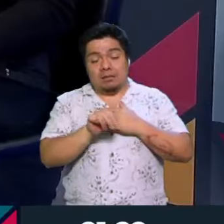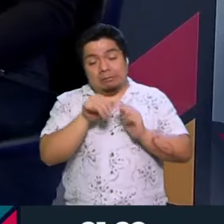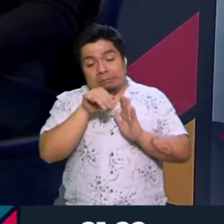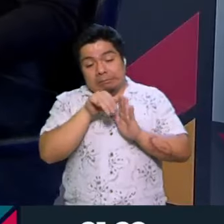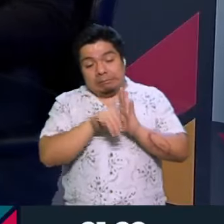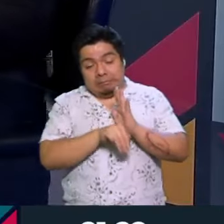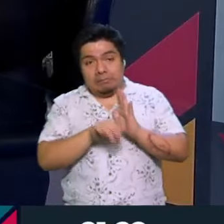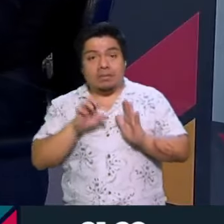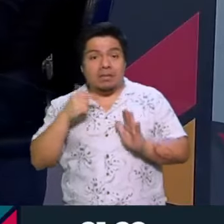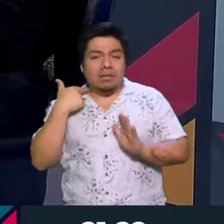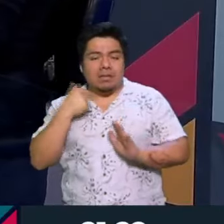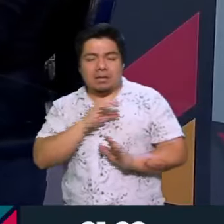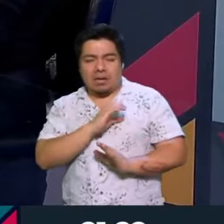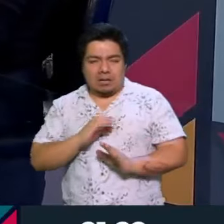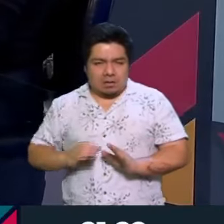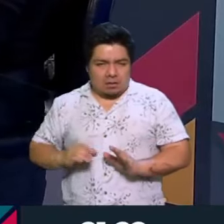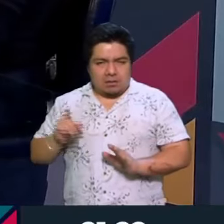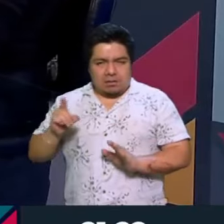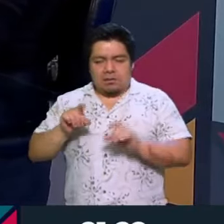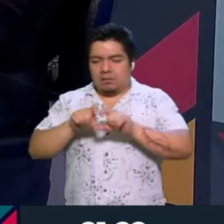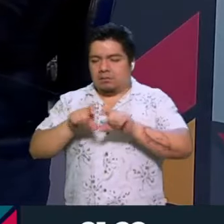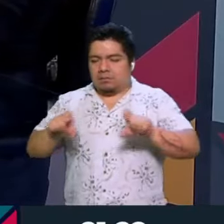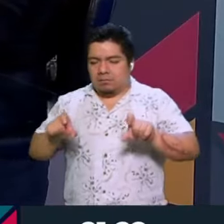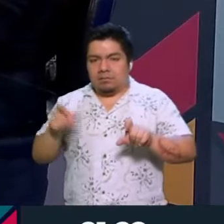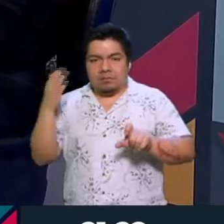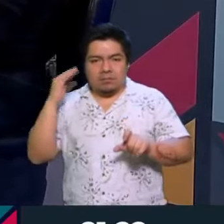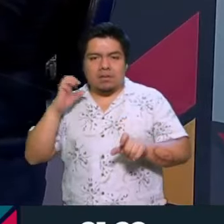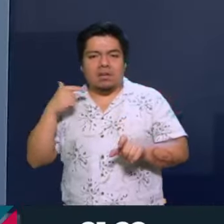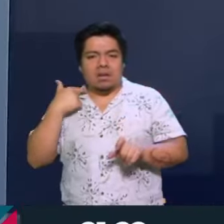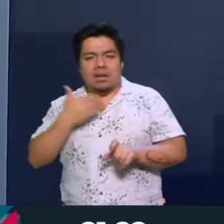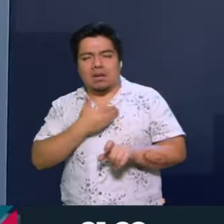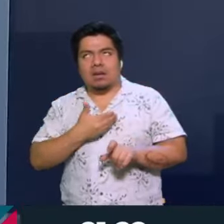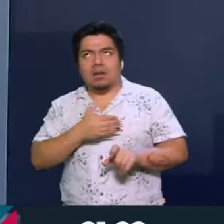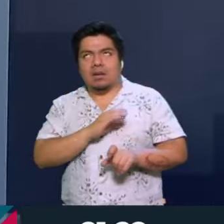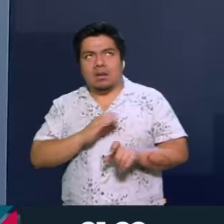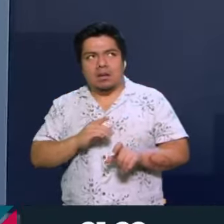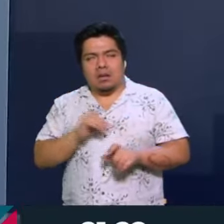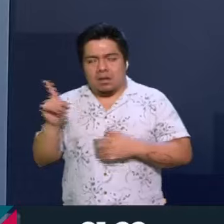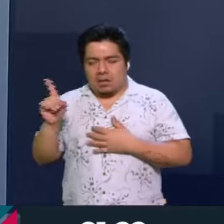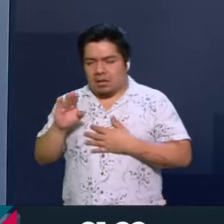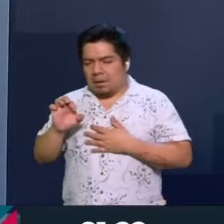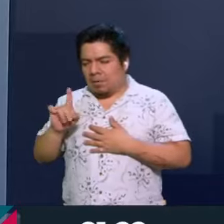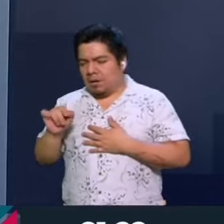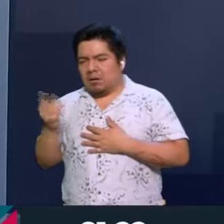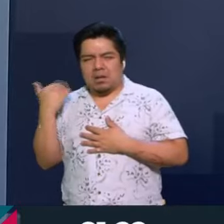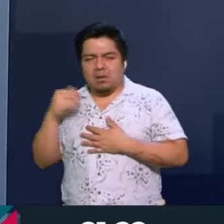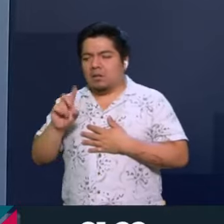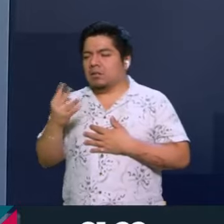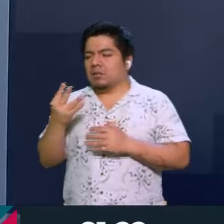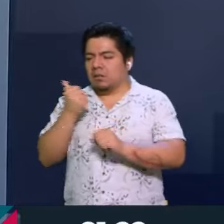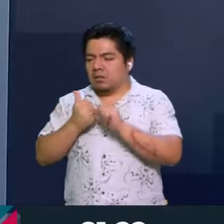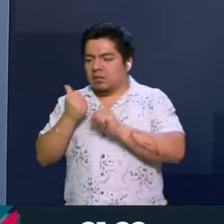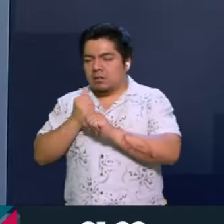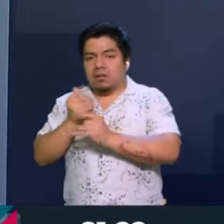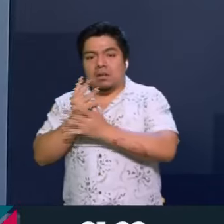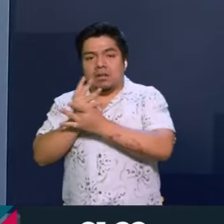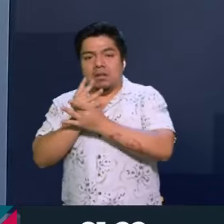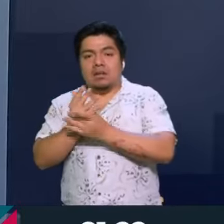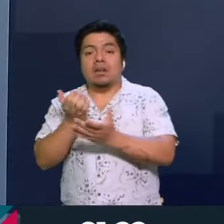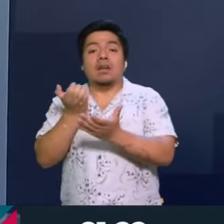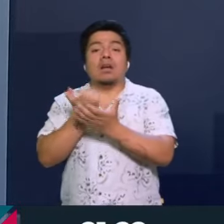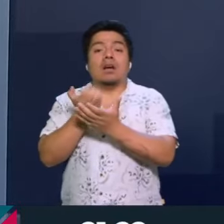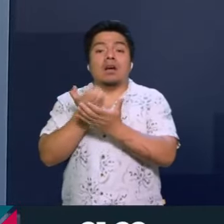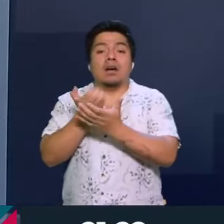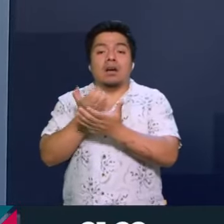Decía un excandidato, bueno, era una de esas frases de campaña de un excandidato demócrata, hace cerca de 34 años, es la economía,